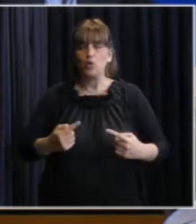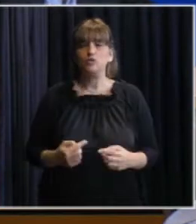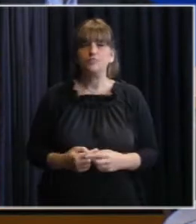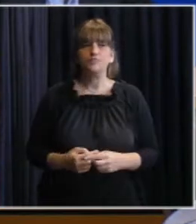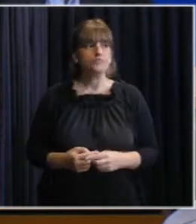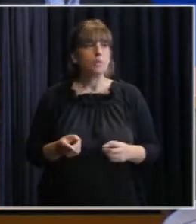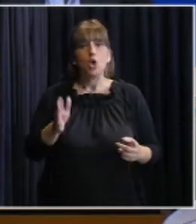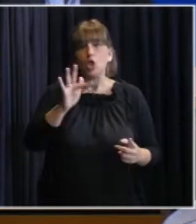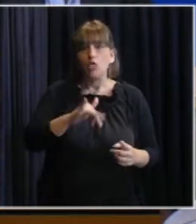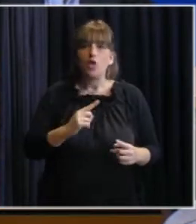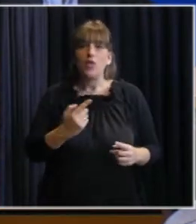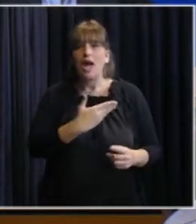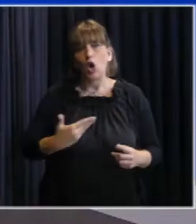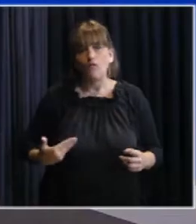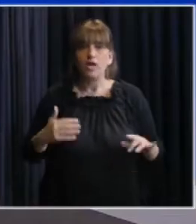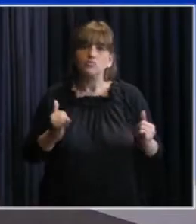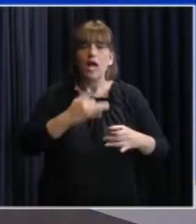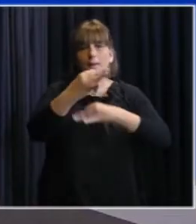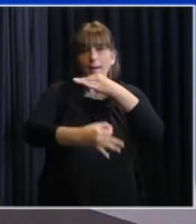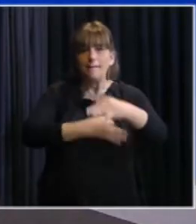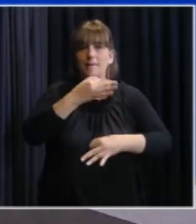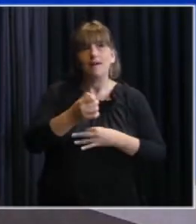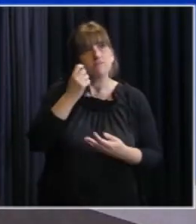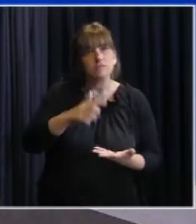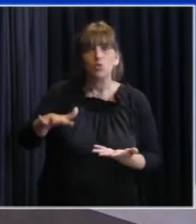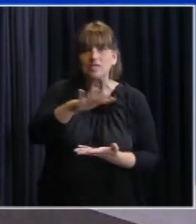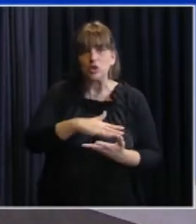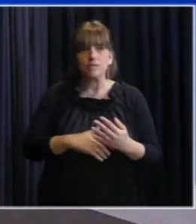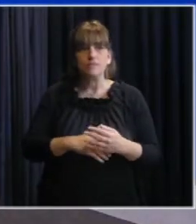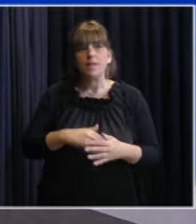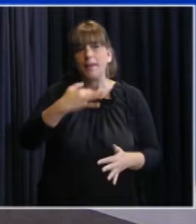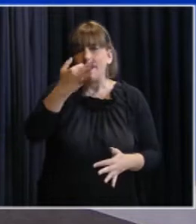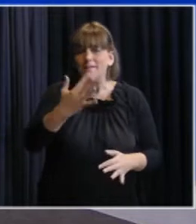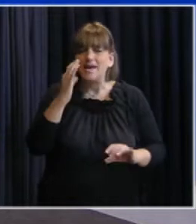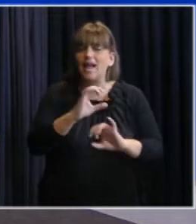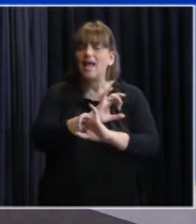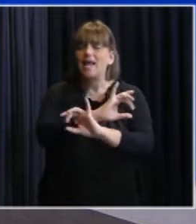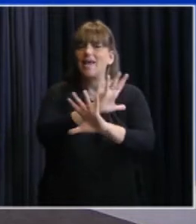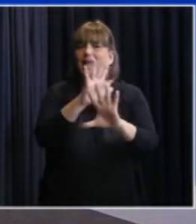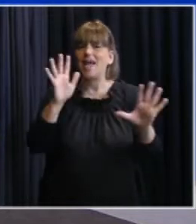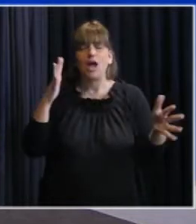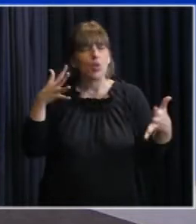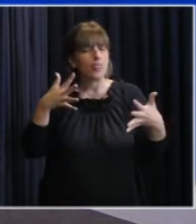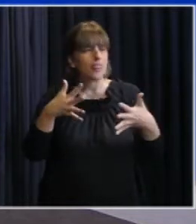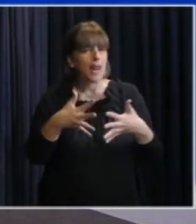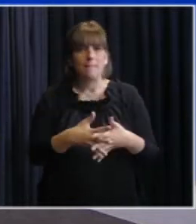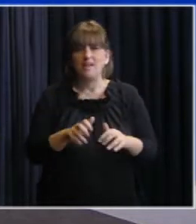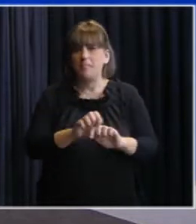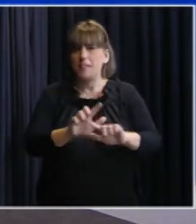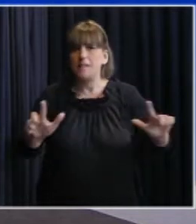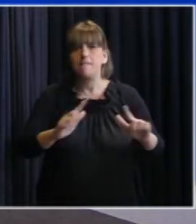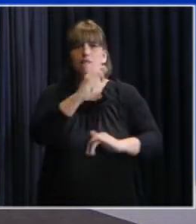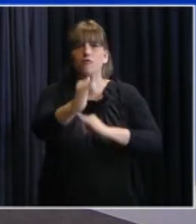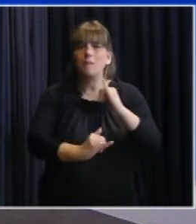Como todos los días el gobierno viene a informar y a transmitir con claridad y con transparencia a la información no